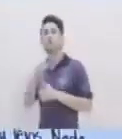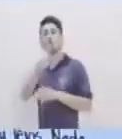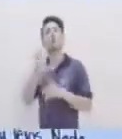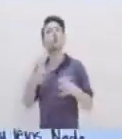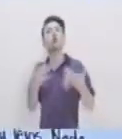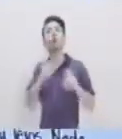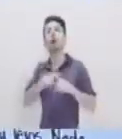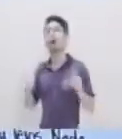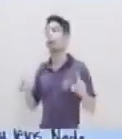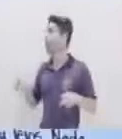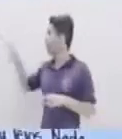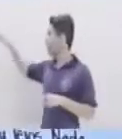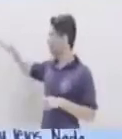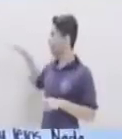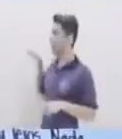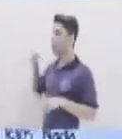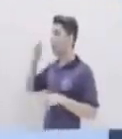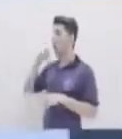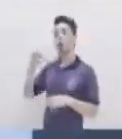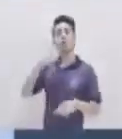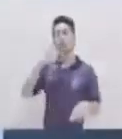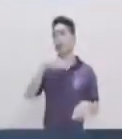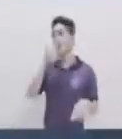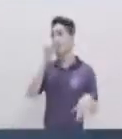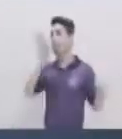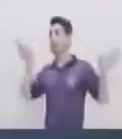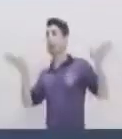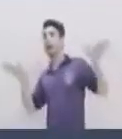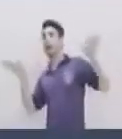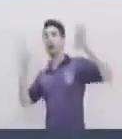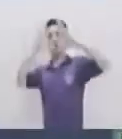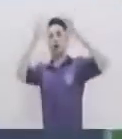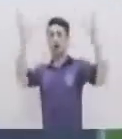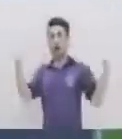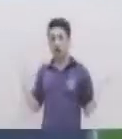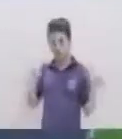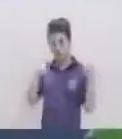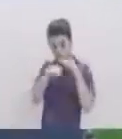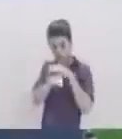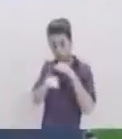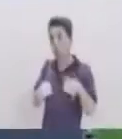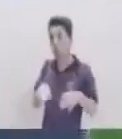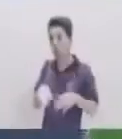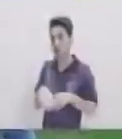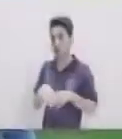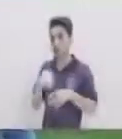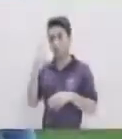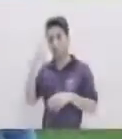¿Cómo lo cambiarías a imperativo? No tengo pájaros en jaulas Imperativo sería